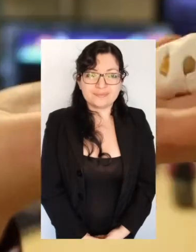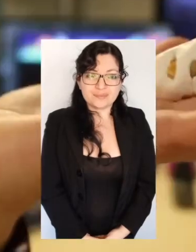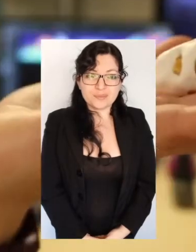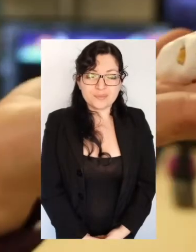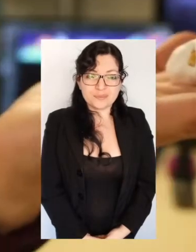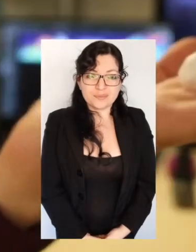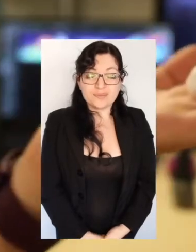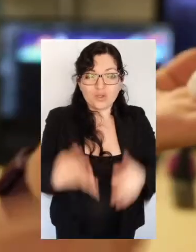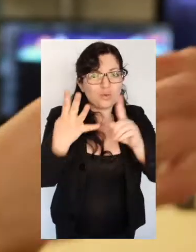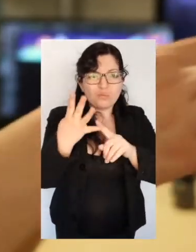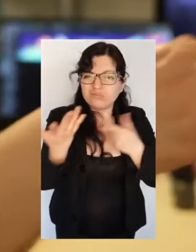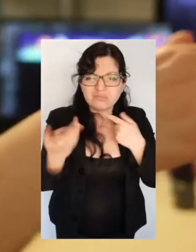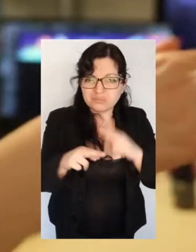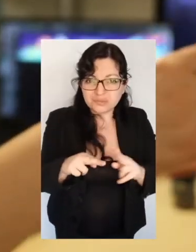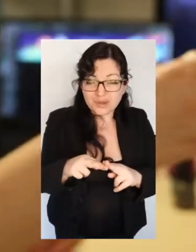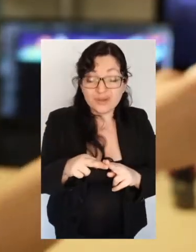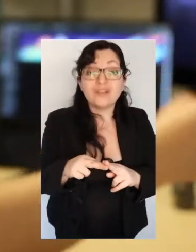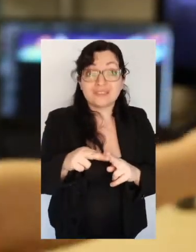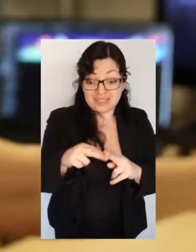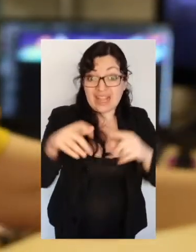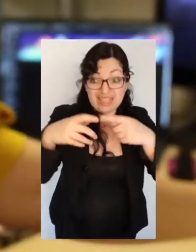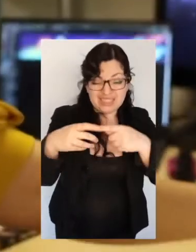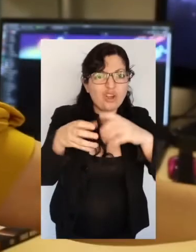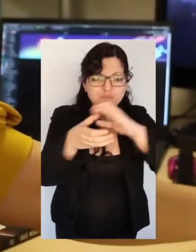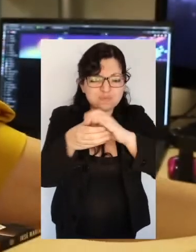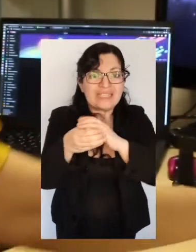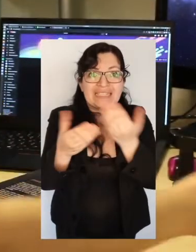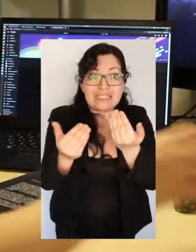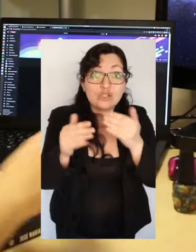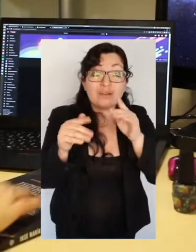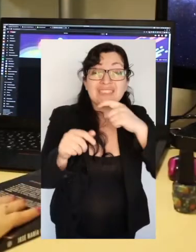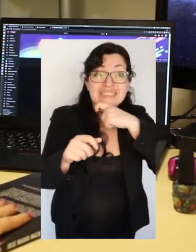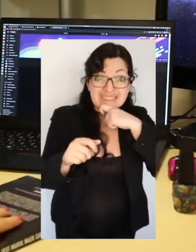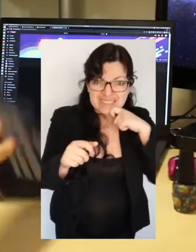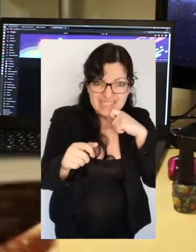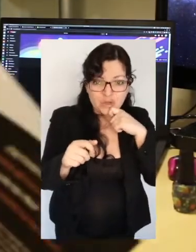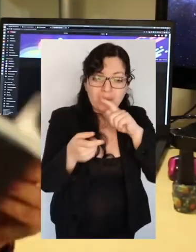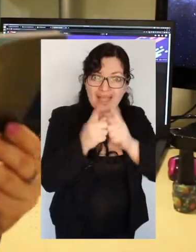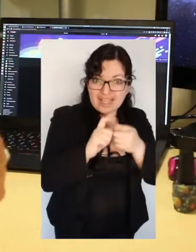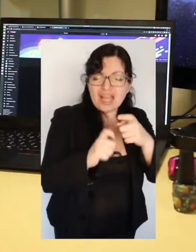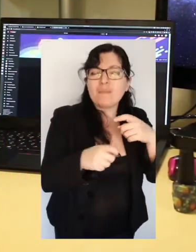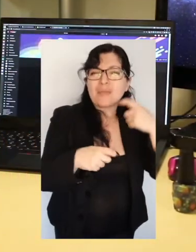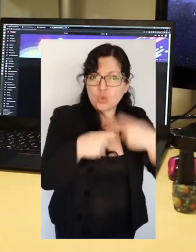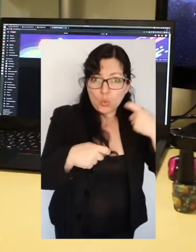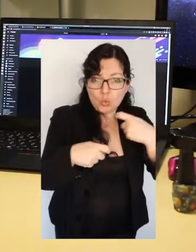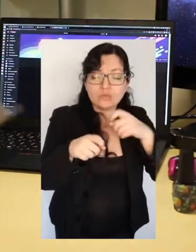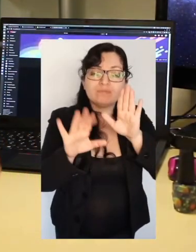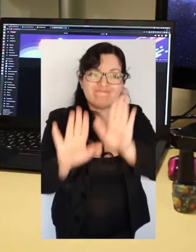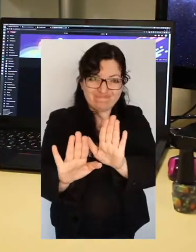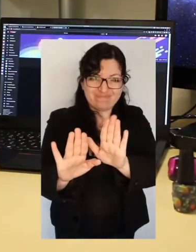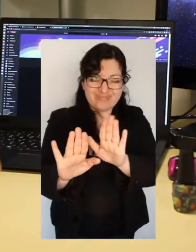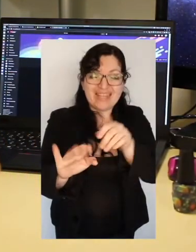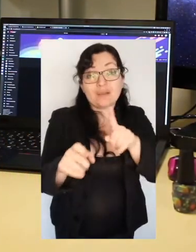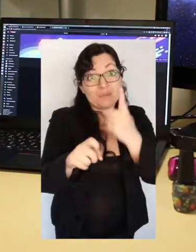4. Si la masa debe dejarse secar para que endurezca, espera hasta que esté sólida